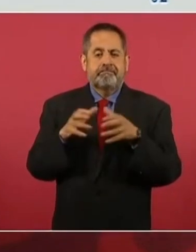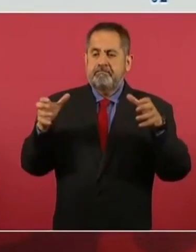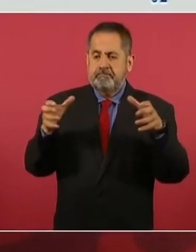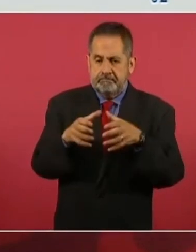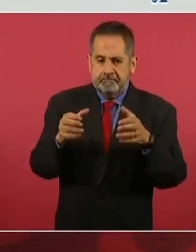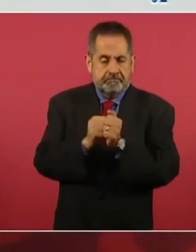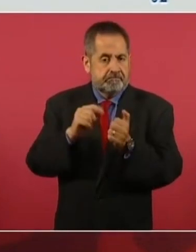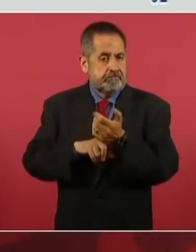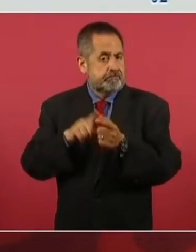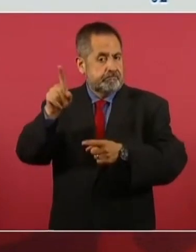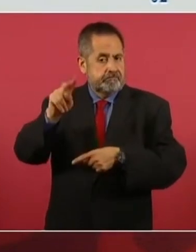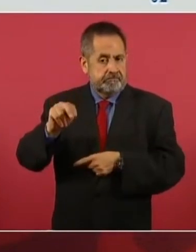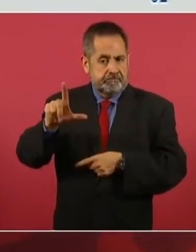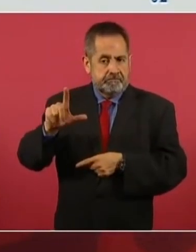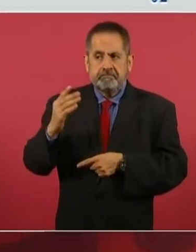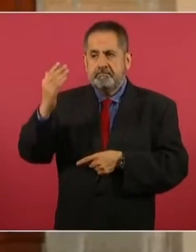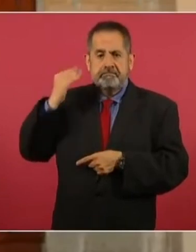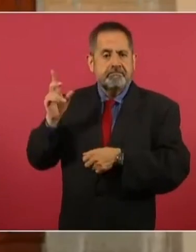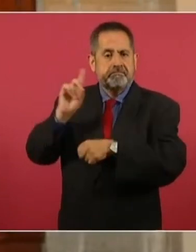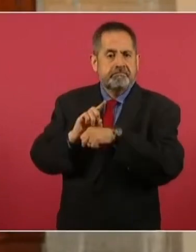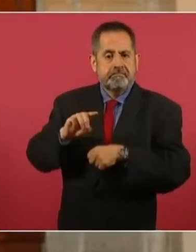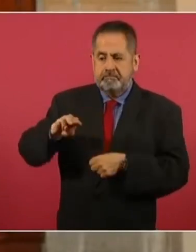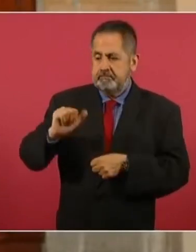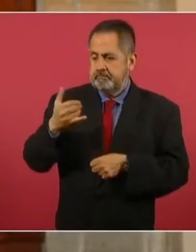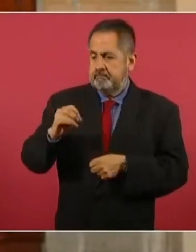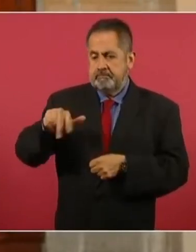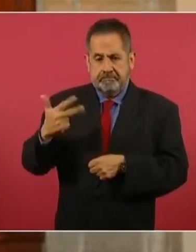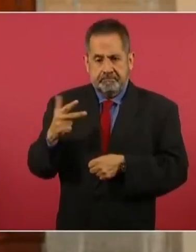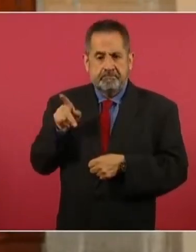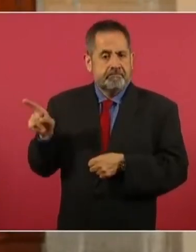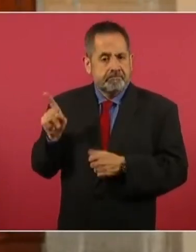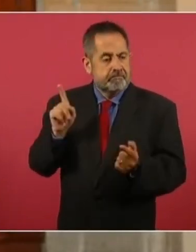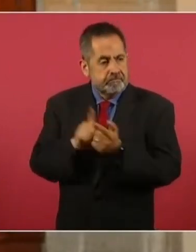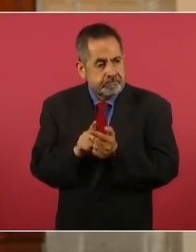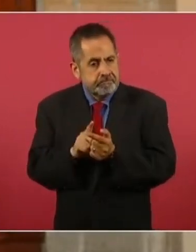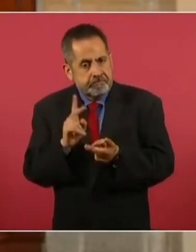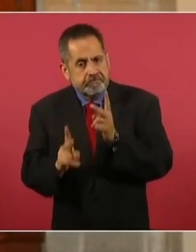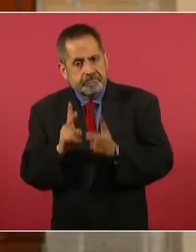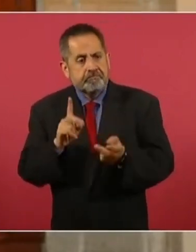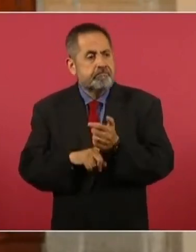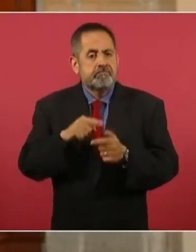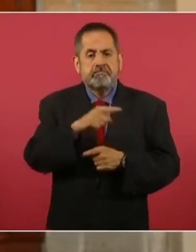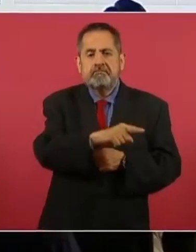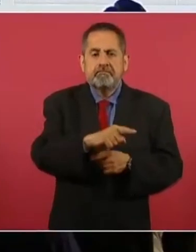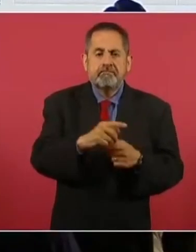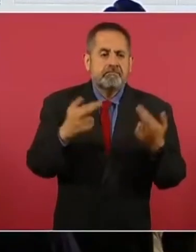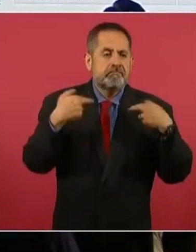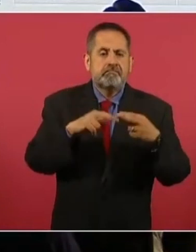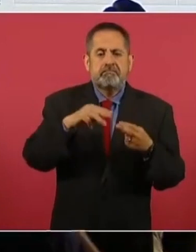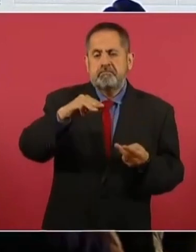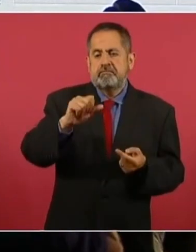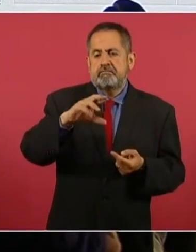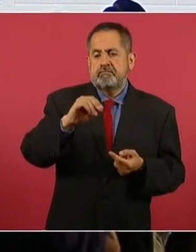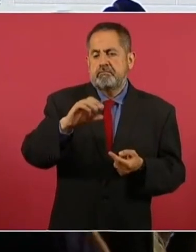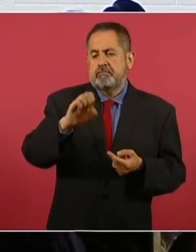tuvo en Nuevo León el pasado 13 de mayo donde se entrevistó con los profesores Mario Escobar